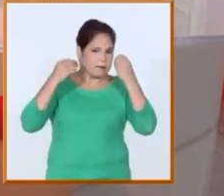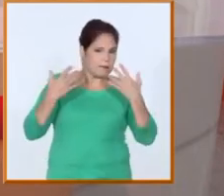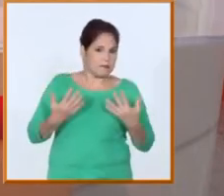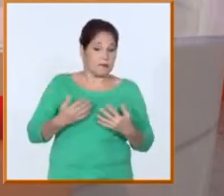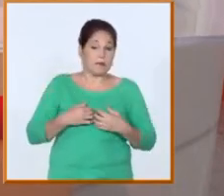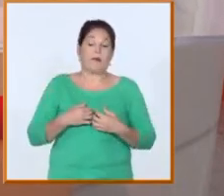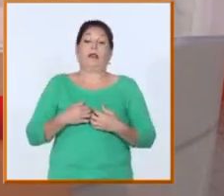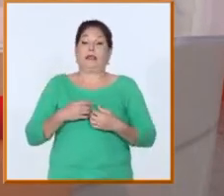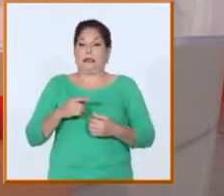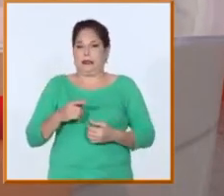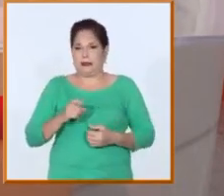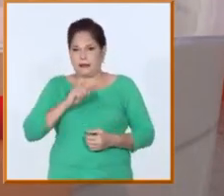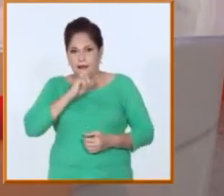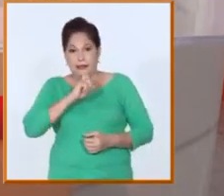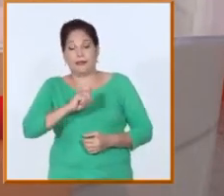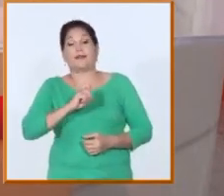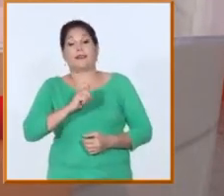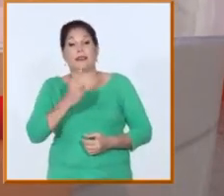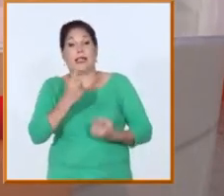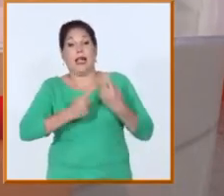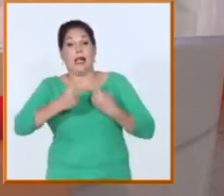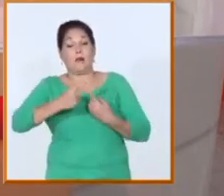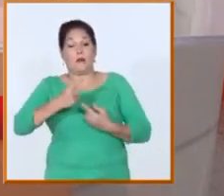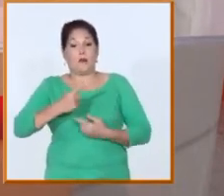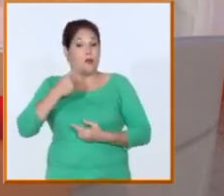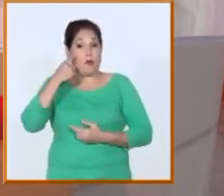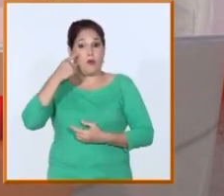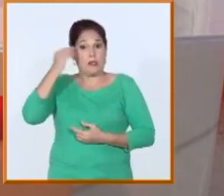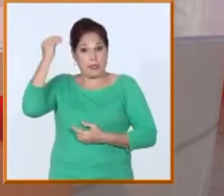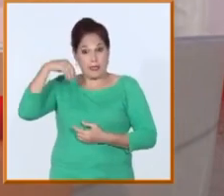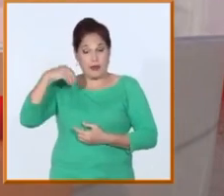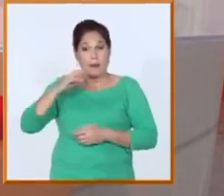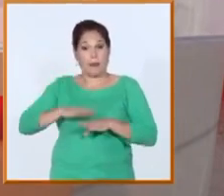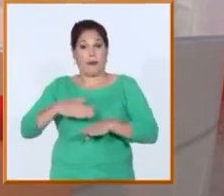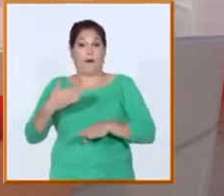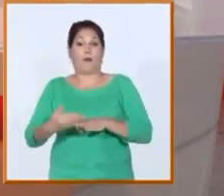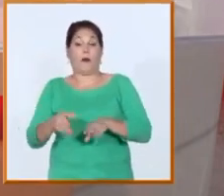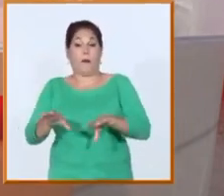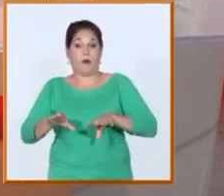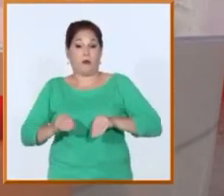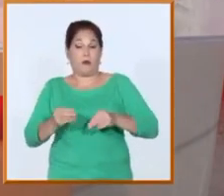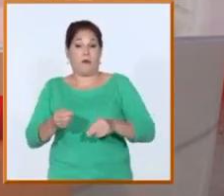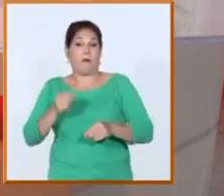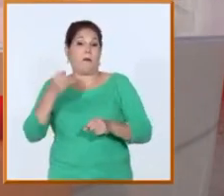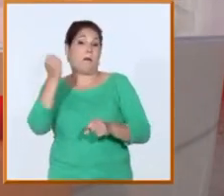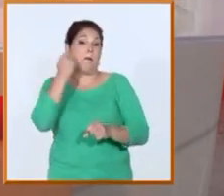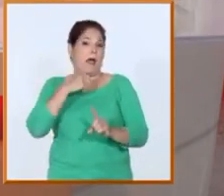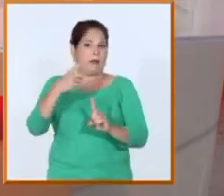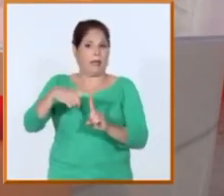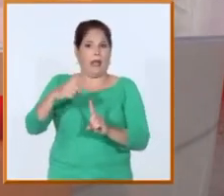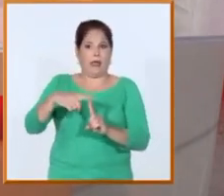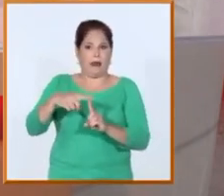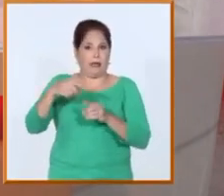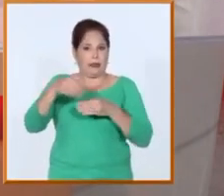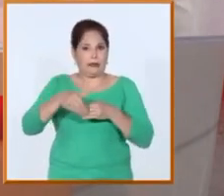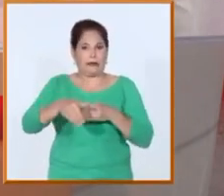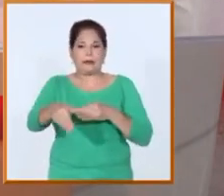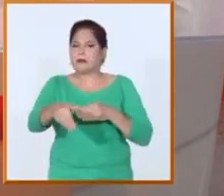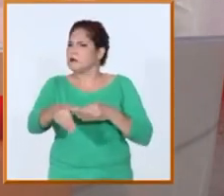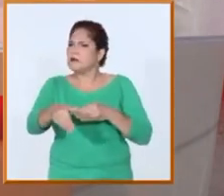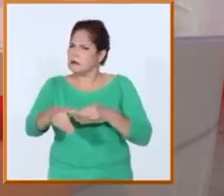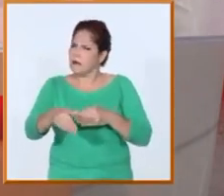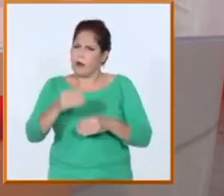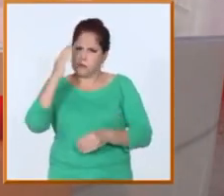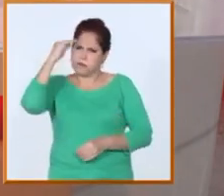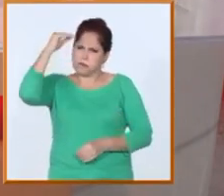Imagínate cuántos retos. Algunos conocidos en ese momento y otros que han llegado después y que no podíamos avizorar en ese momento, pero siempre con la